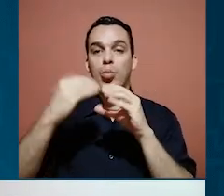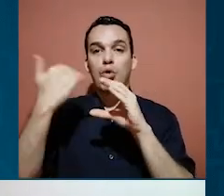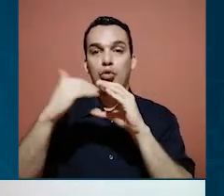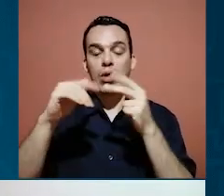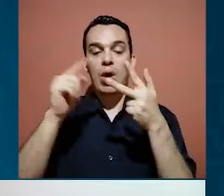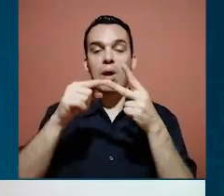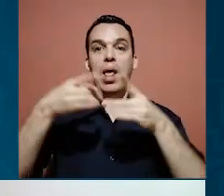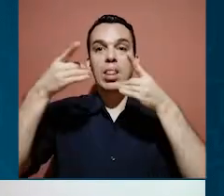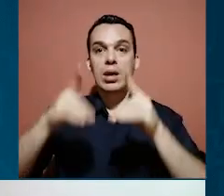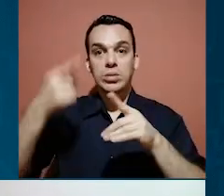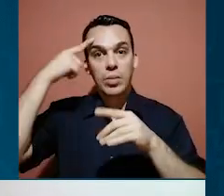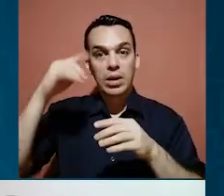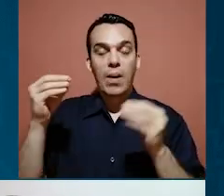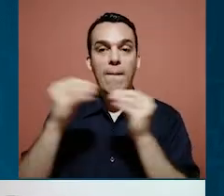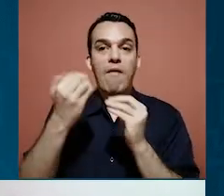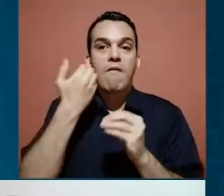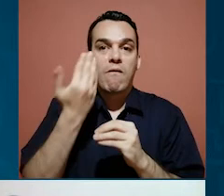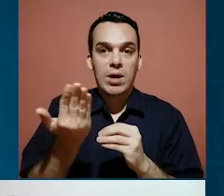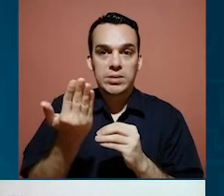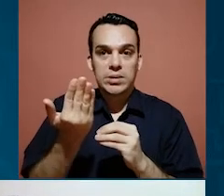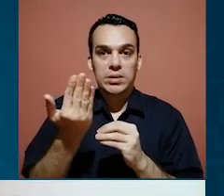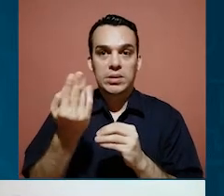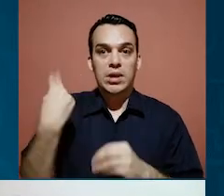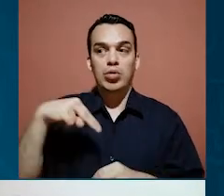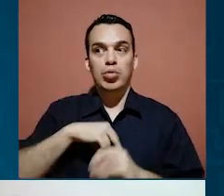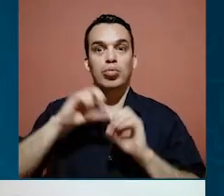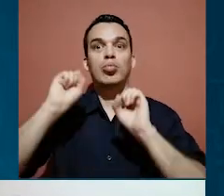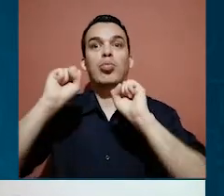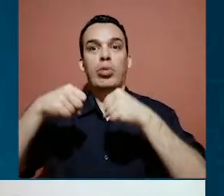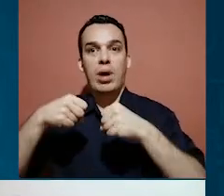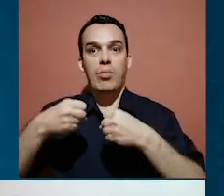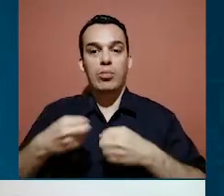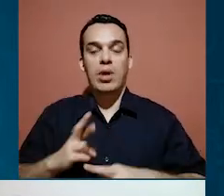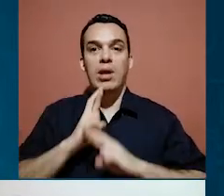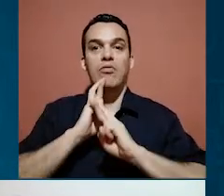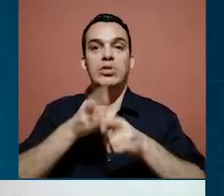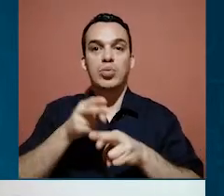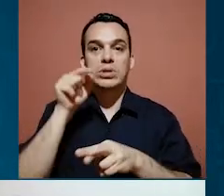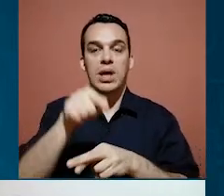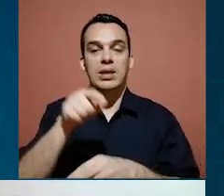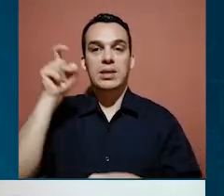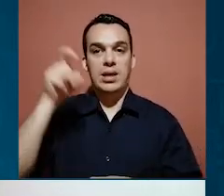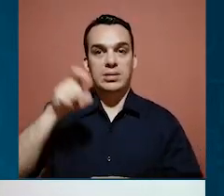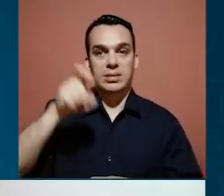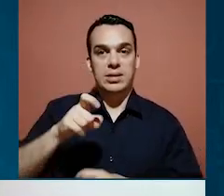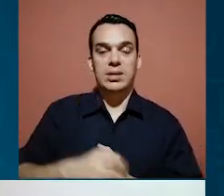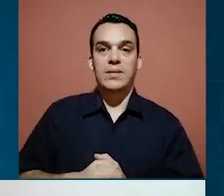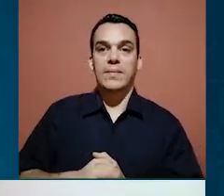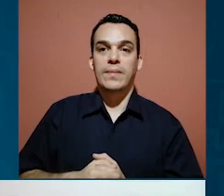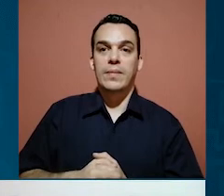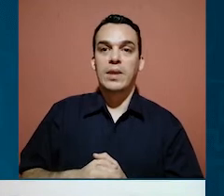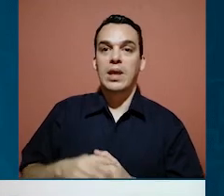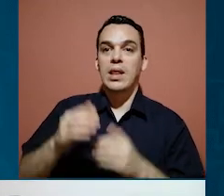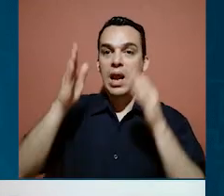y la dirección exacta para que sea más fácil y que nosotros podamos de verdad darle solución a esas necesidades.